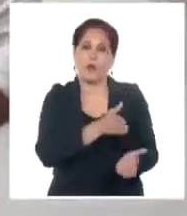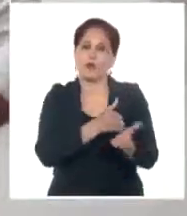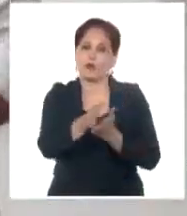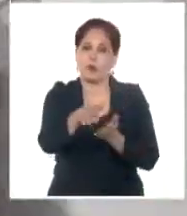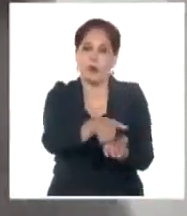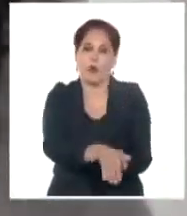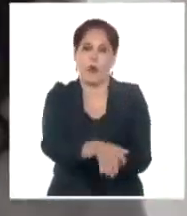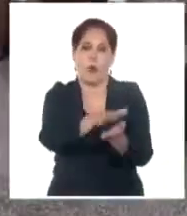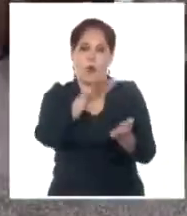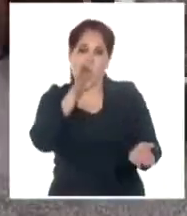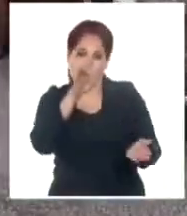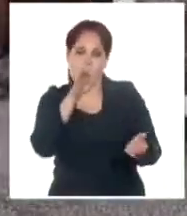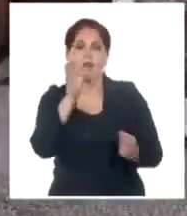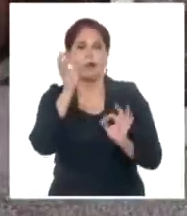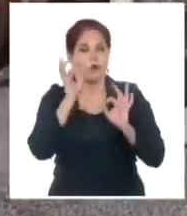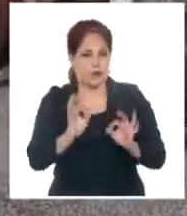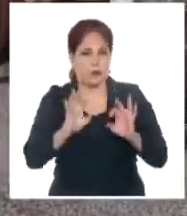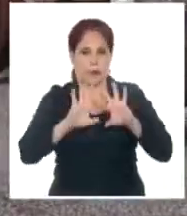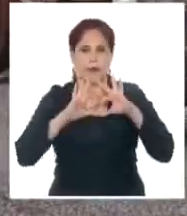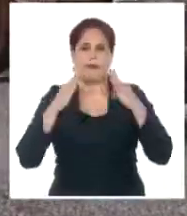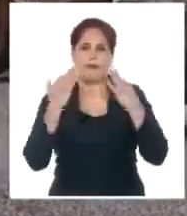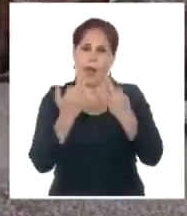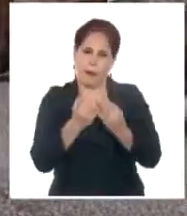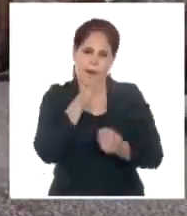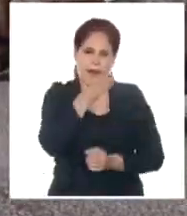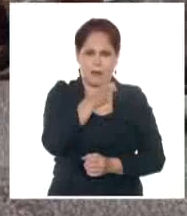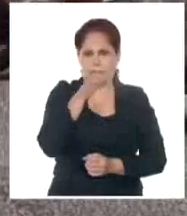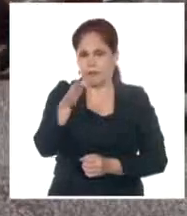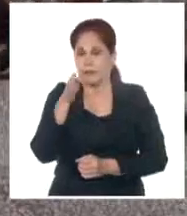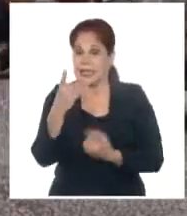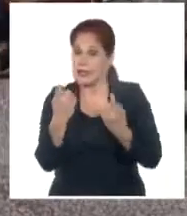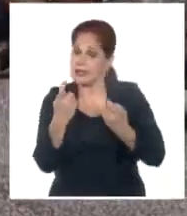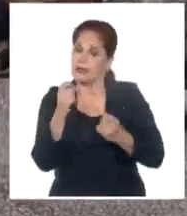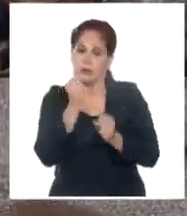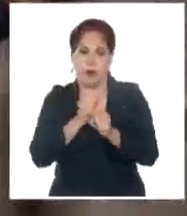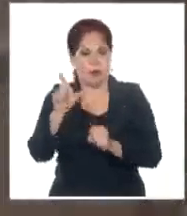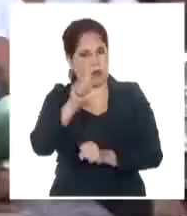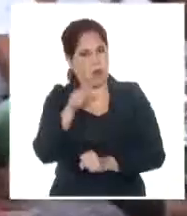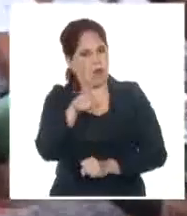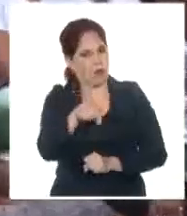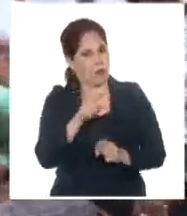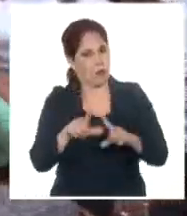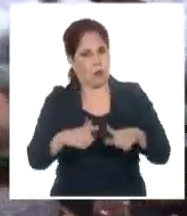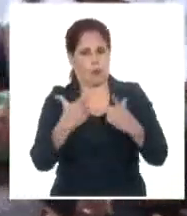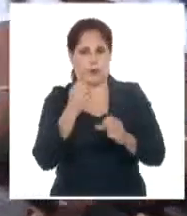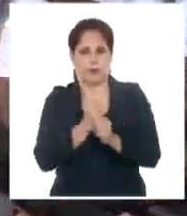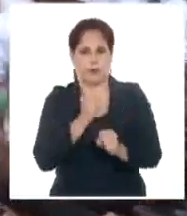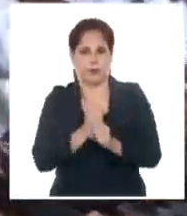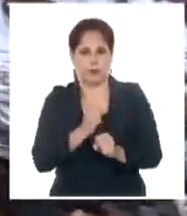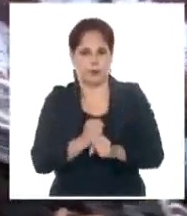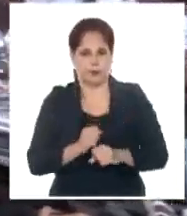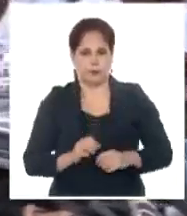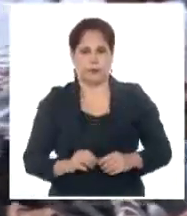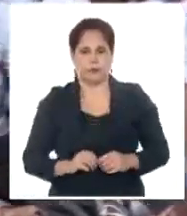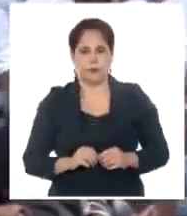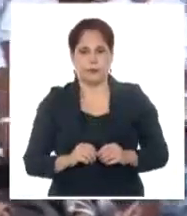compromiso de llegar a cada familia, a cada persona que lo necesite. Talía González, Sistema Informativo de la Televisión